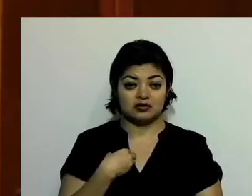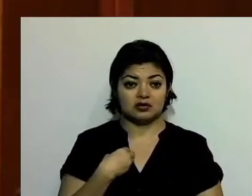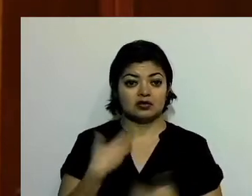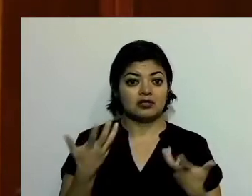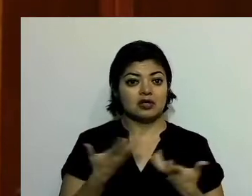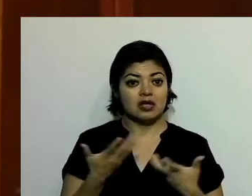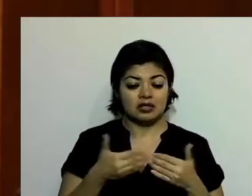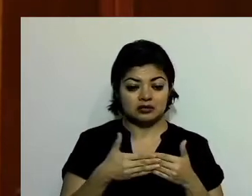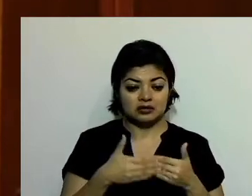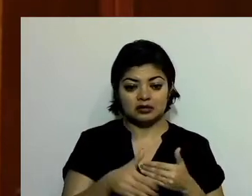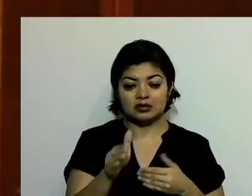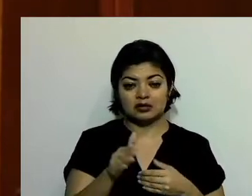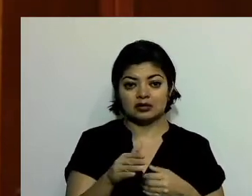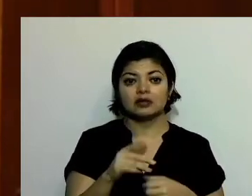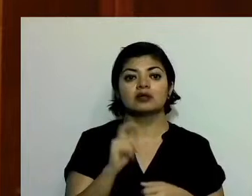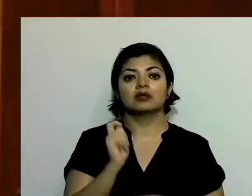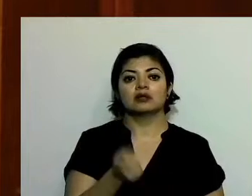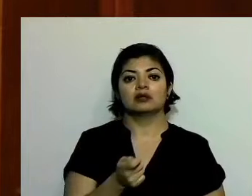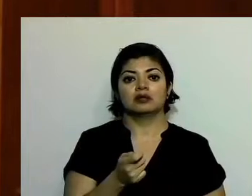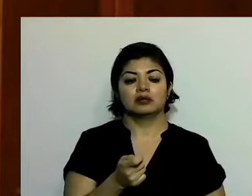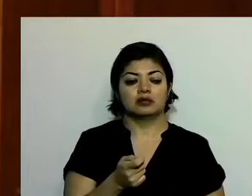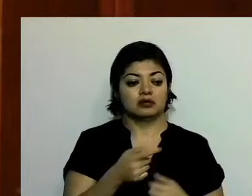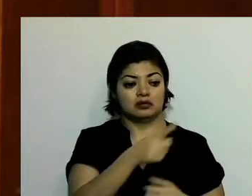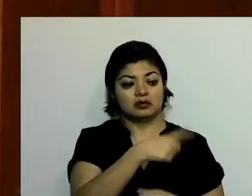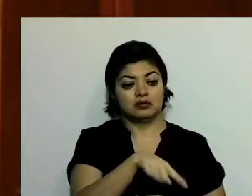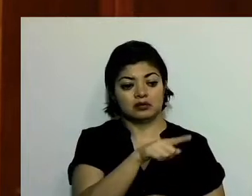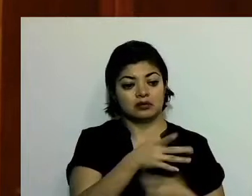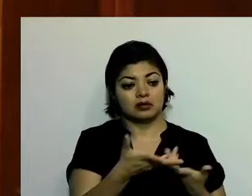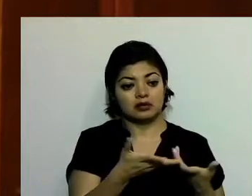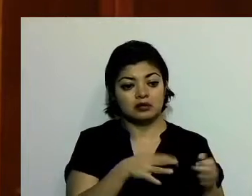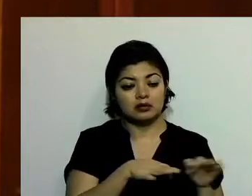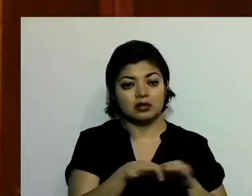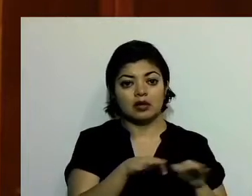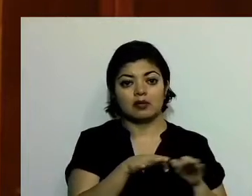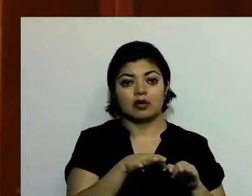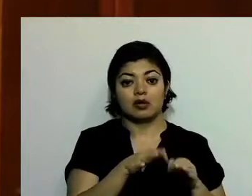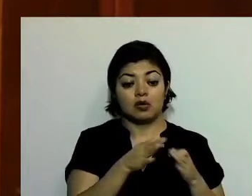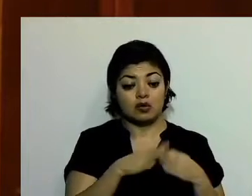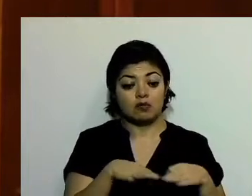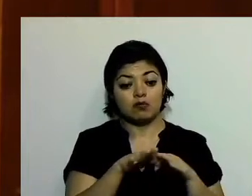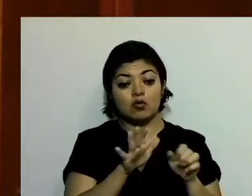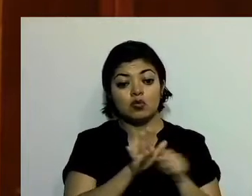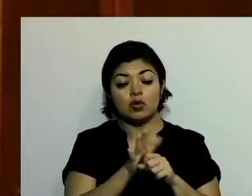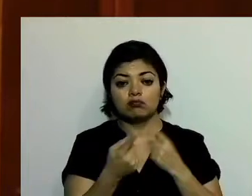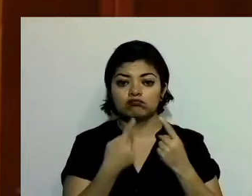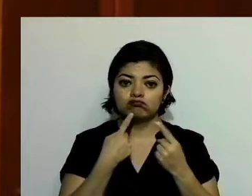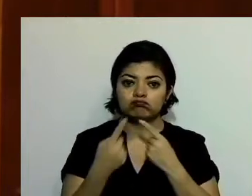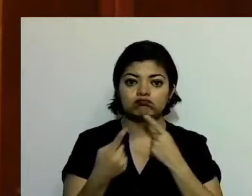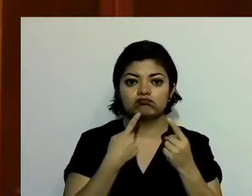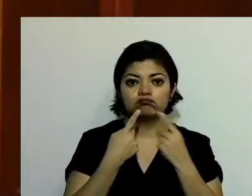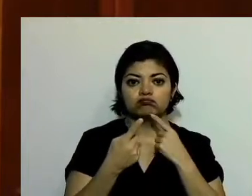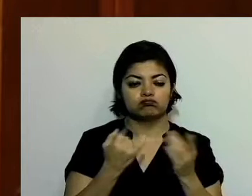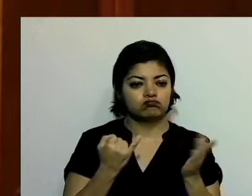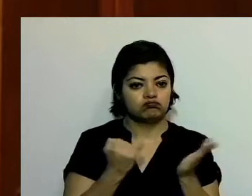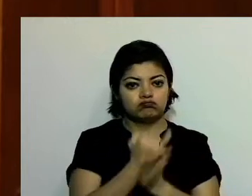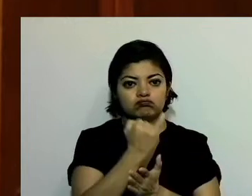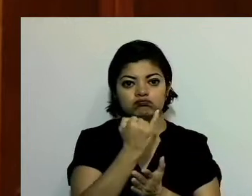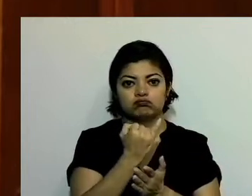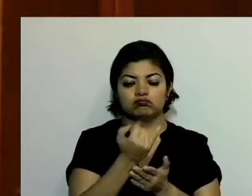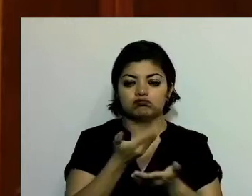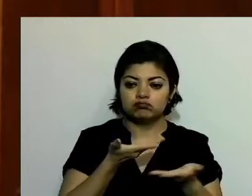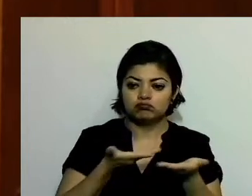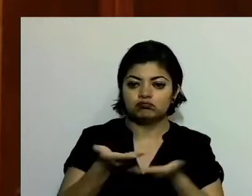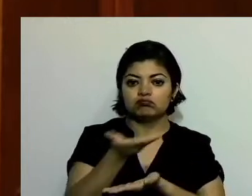principio del Parlamento, que es el dialogar, que es el de liberar, que es el de debatir